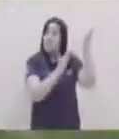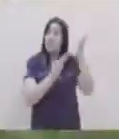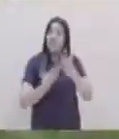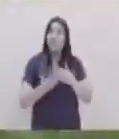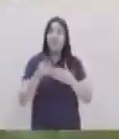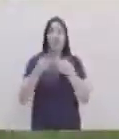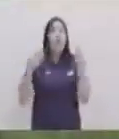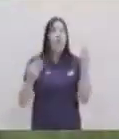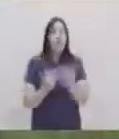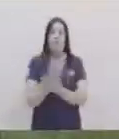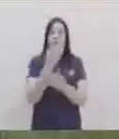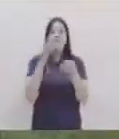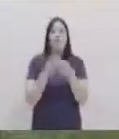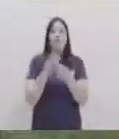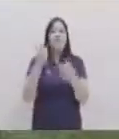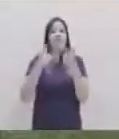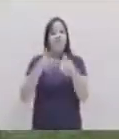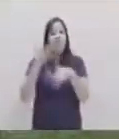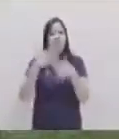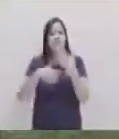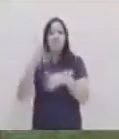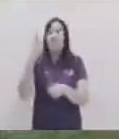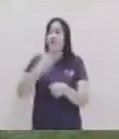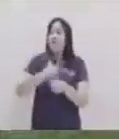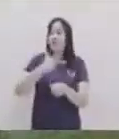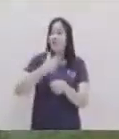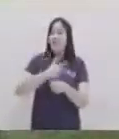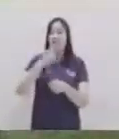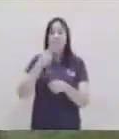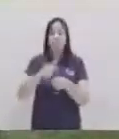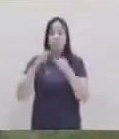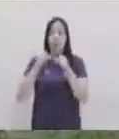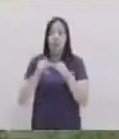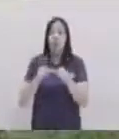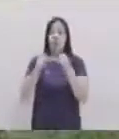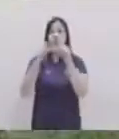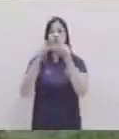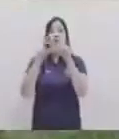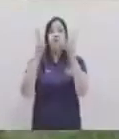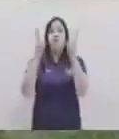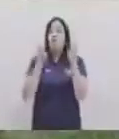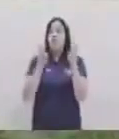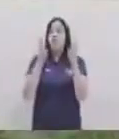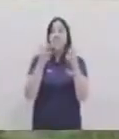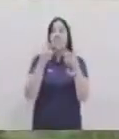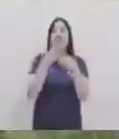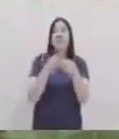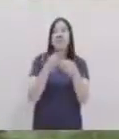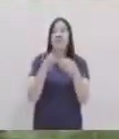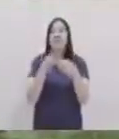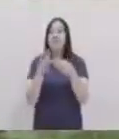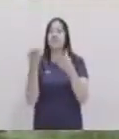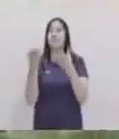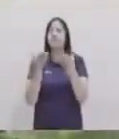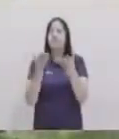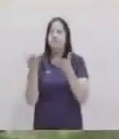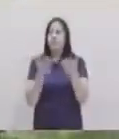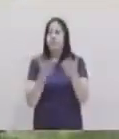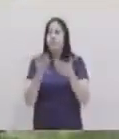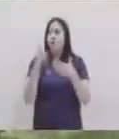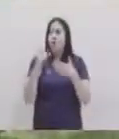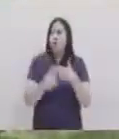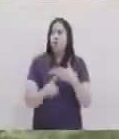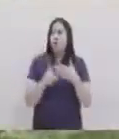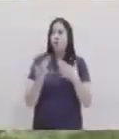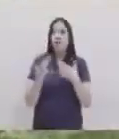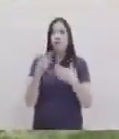Bienvenidos a un segmento más de Lengua de Señas de Guatemala vamos a darle continuidad a nuestro tema de las frases de convivencia por lo que vamos